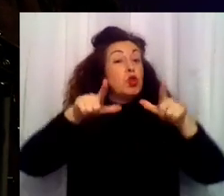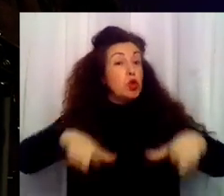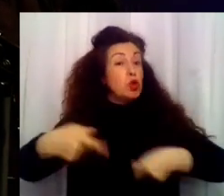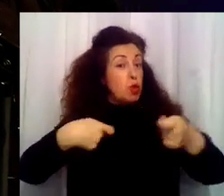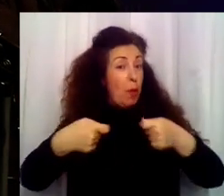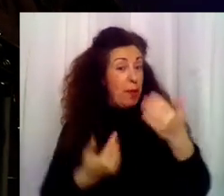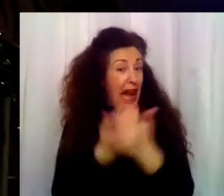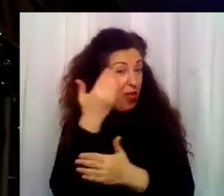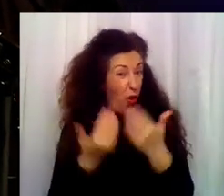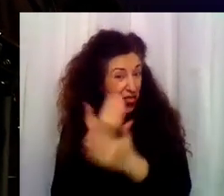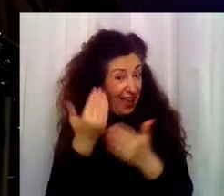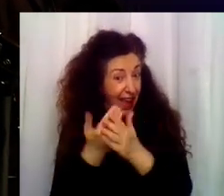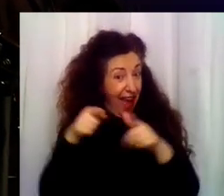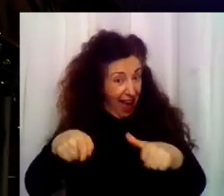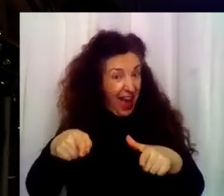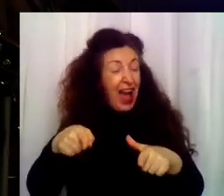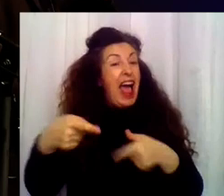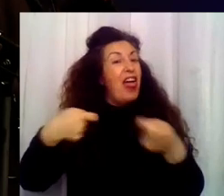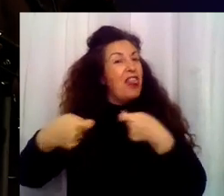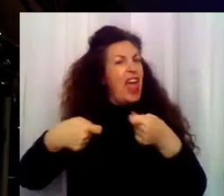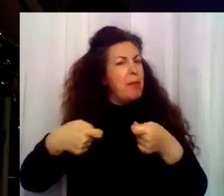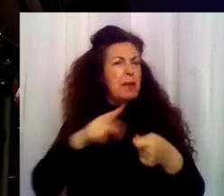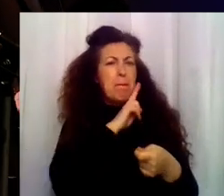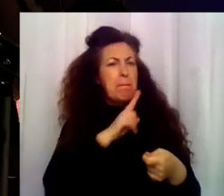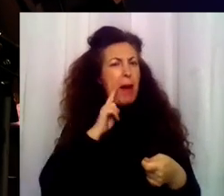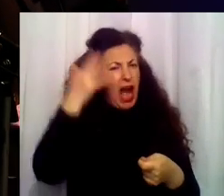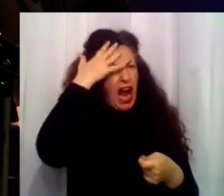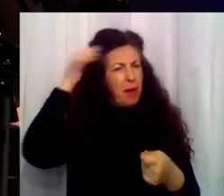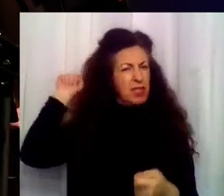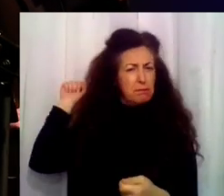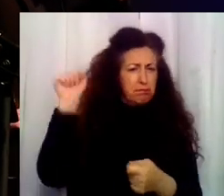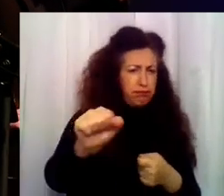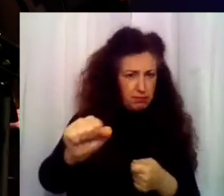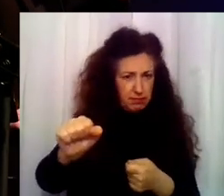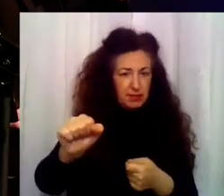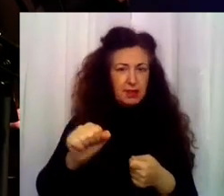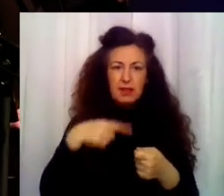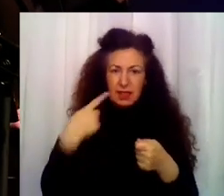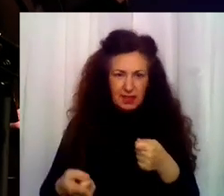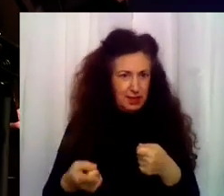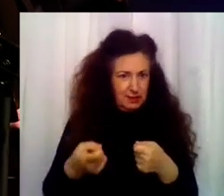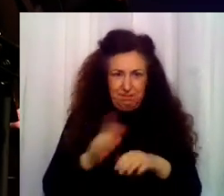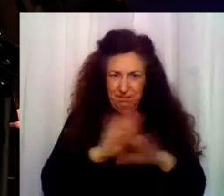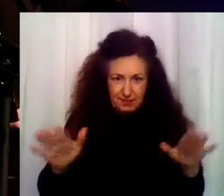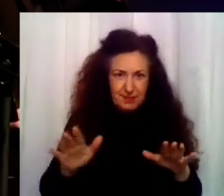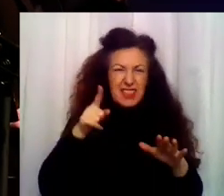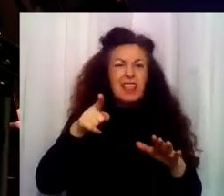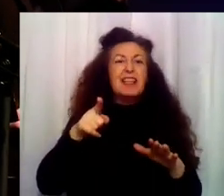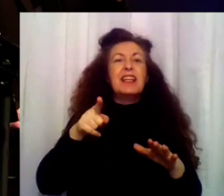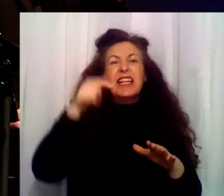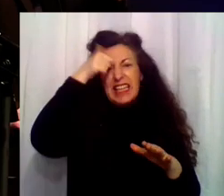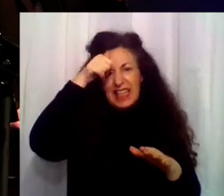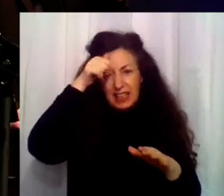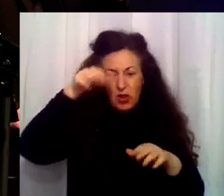Usaba el carro del niño para robar. El crío iba envuelto en jamón, en chocolate, en latas de